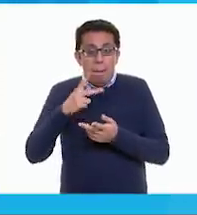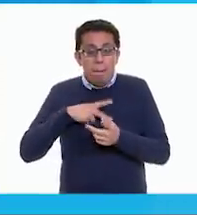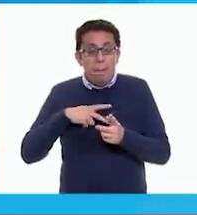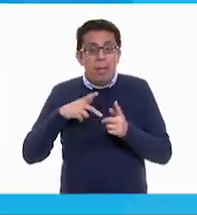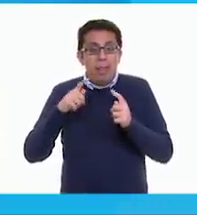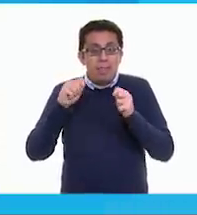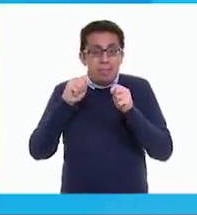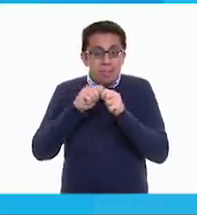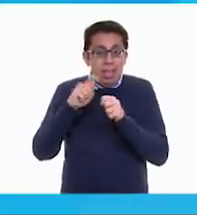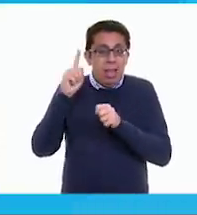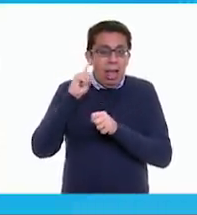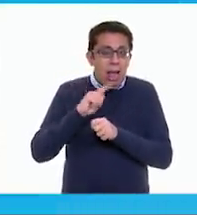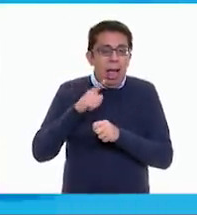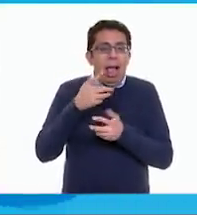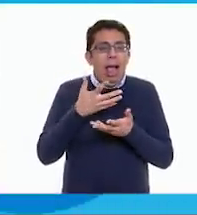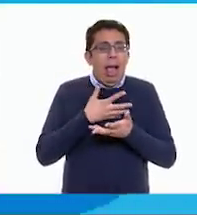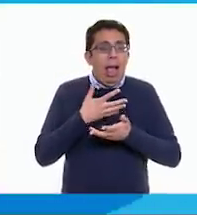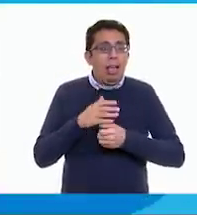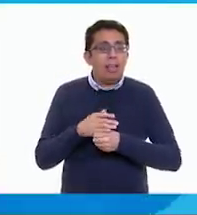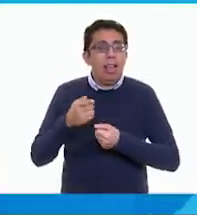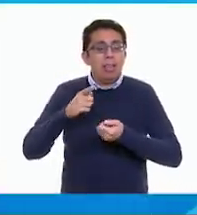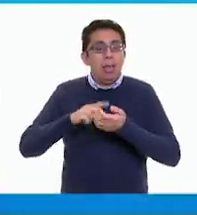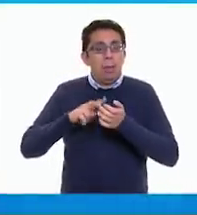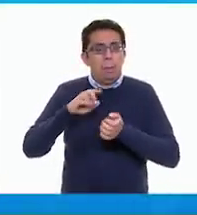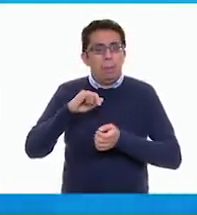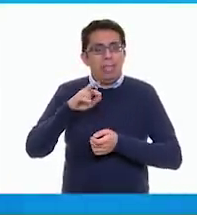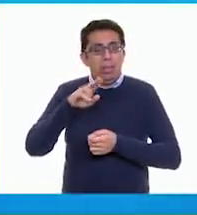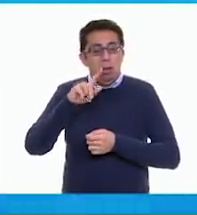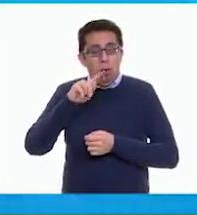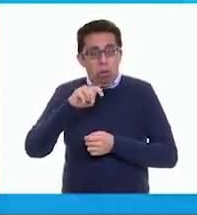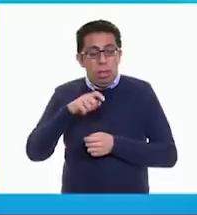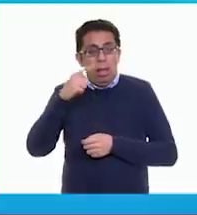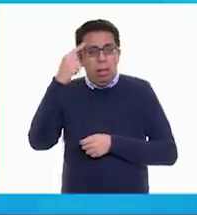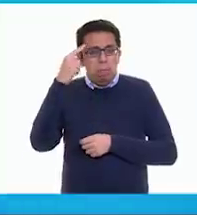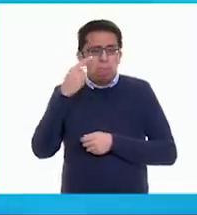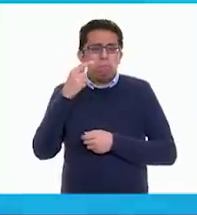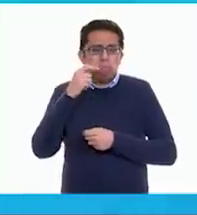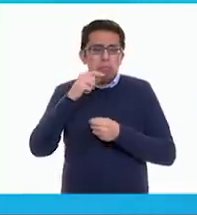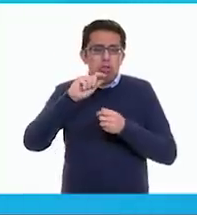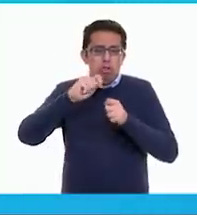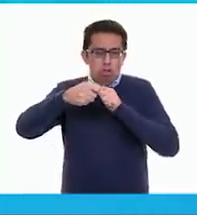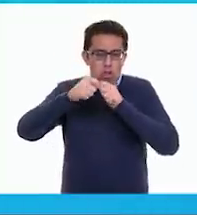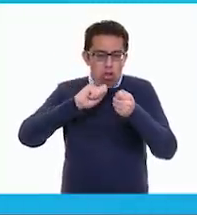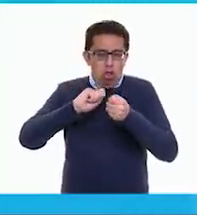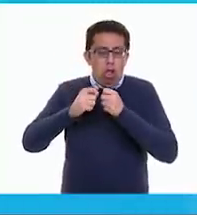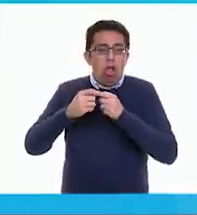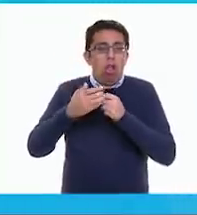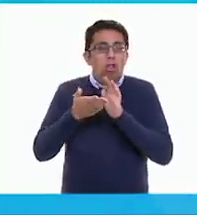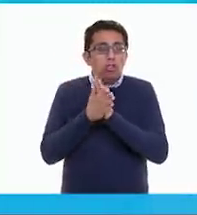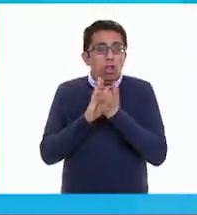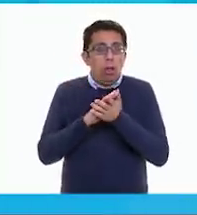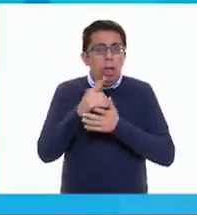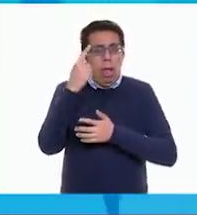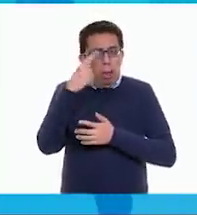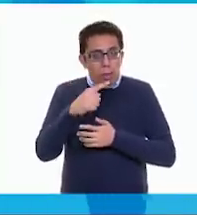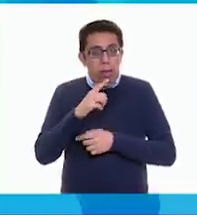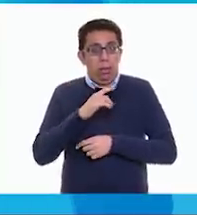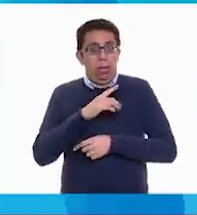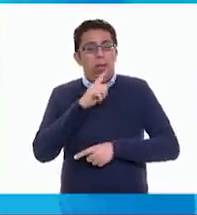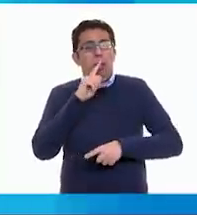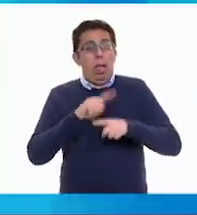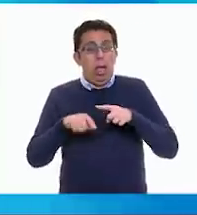lleva virote y totopos para que se te pasen las ñañaras. Ahora que si lo que quieres es que te